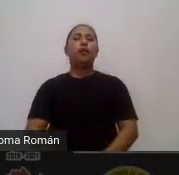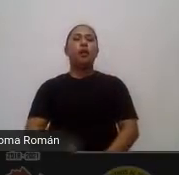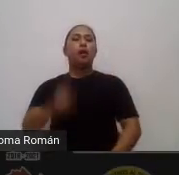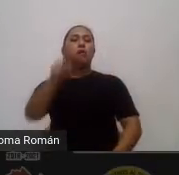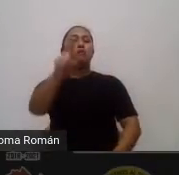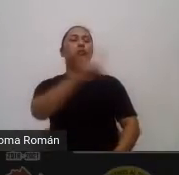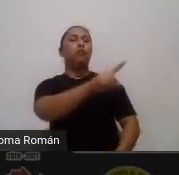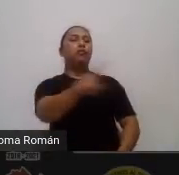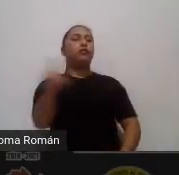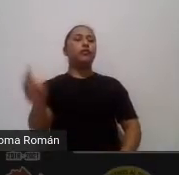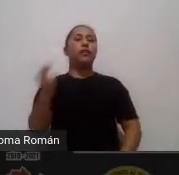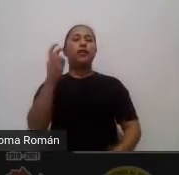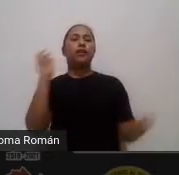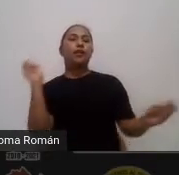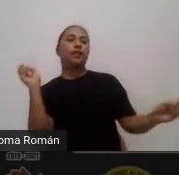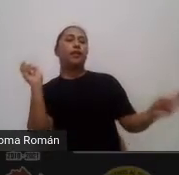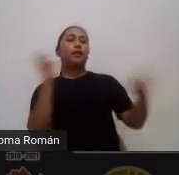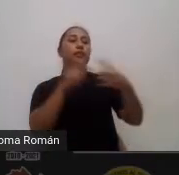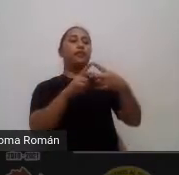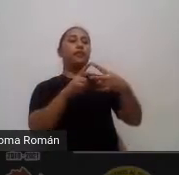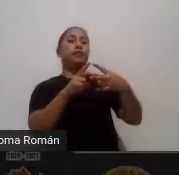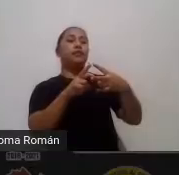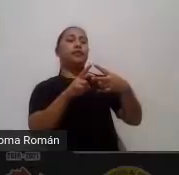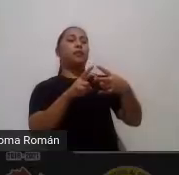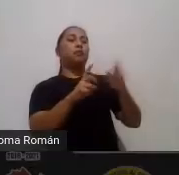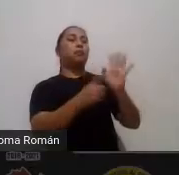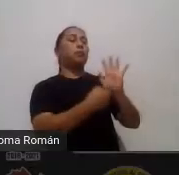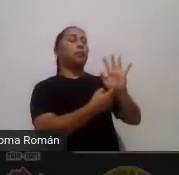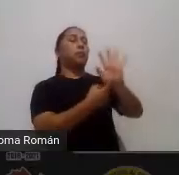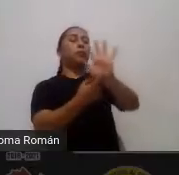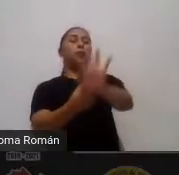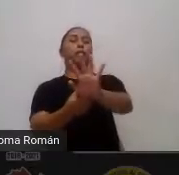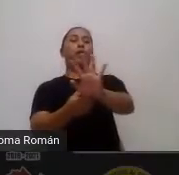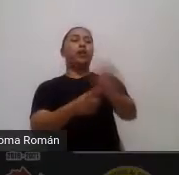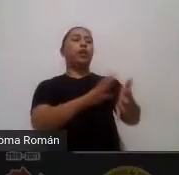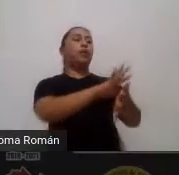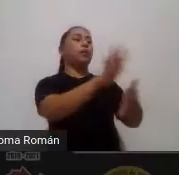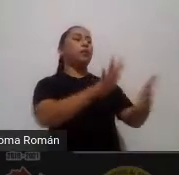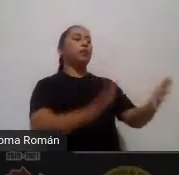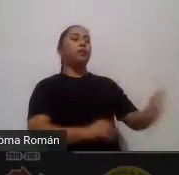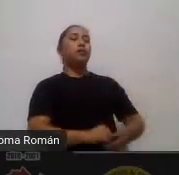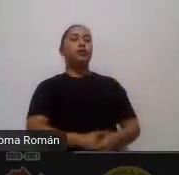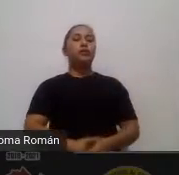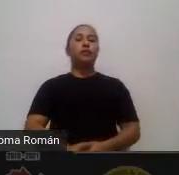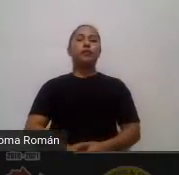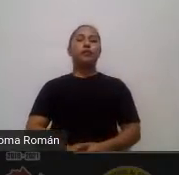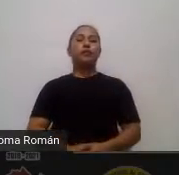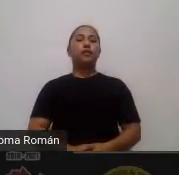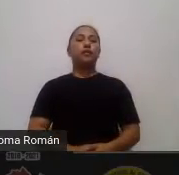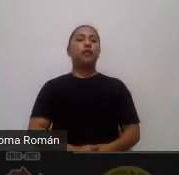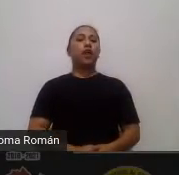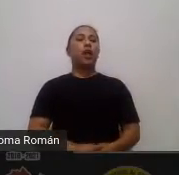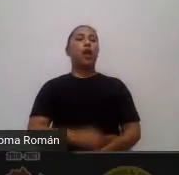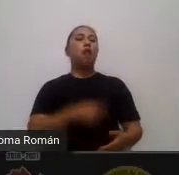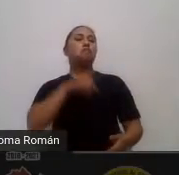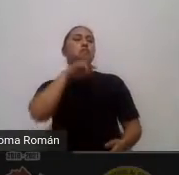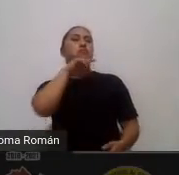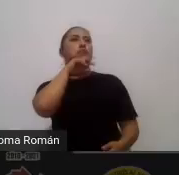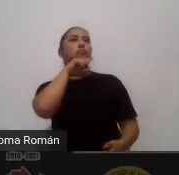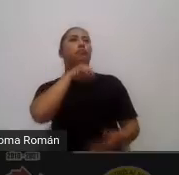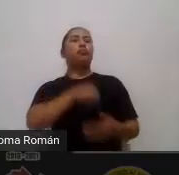ustedes esta diapositiva maestras maestros sí y esta diapositiva lo que nos permite ver